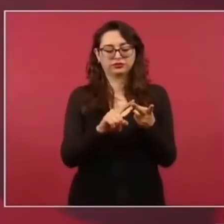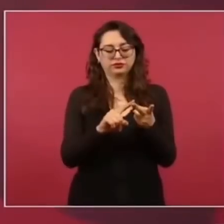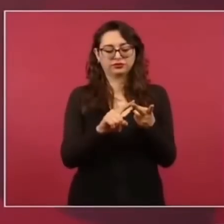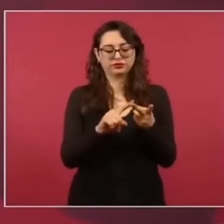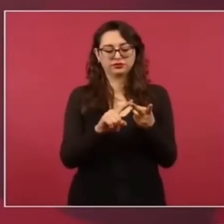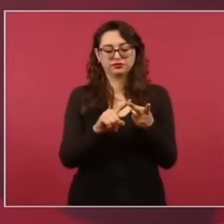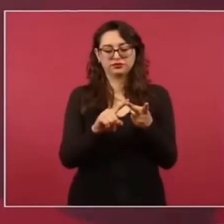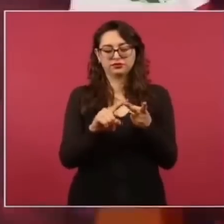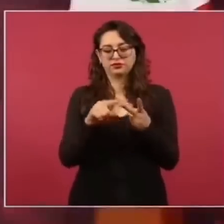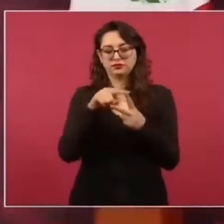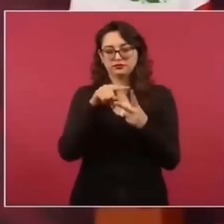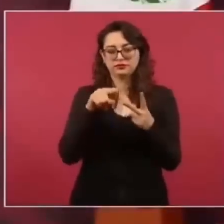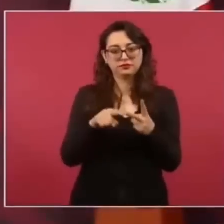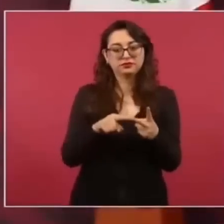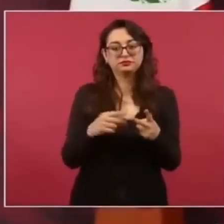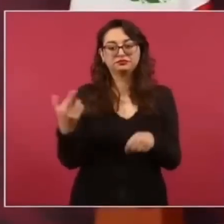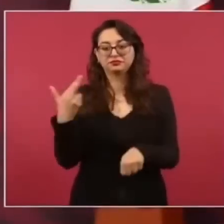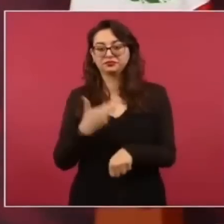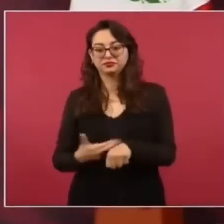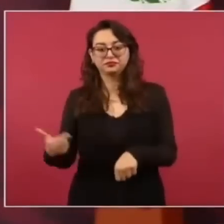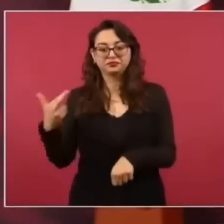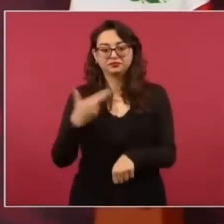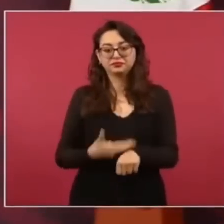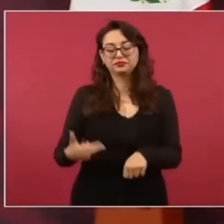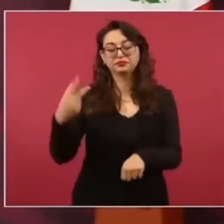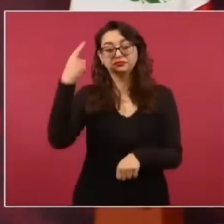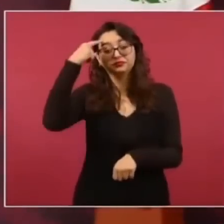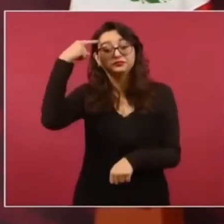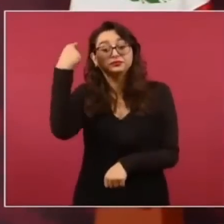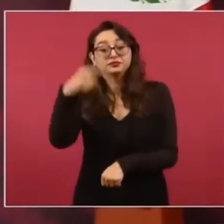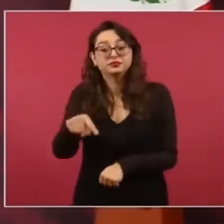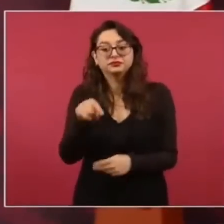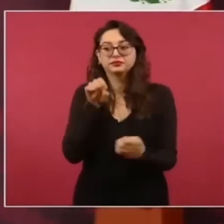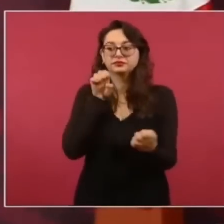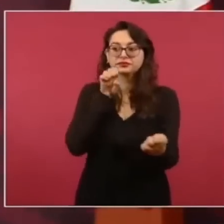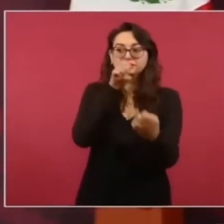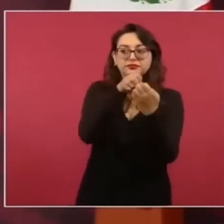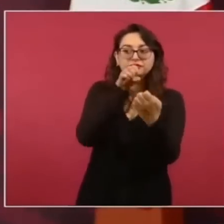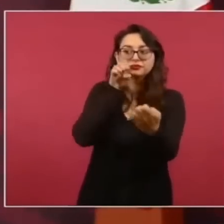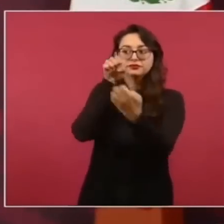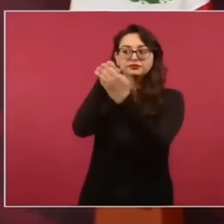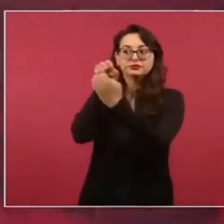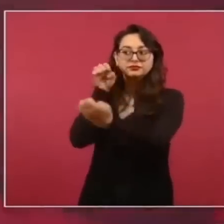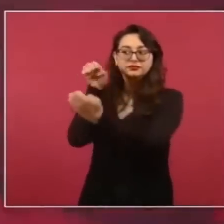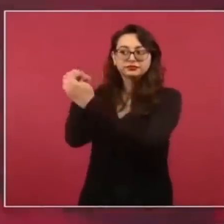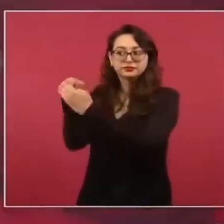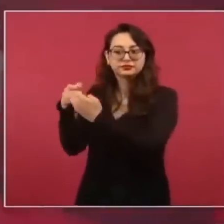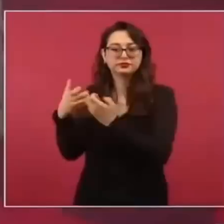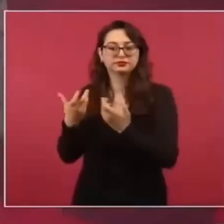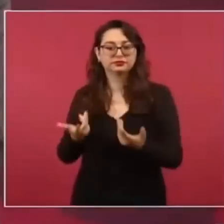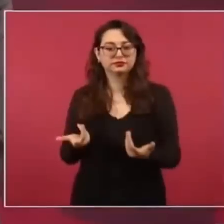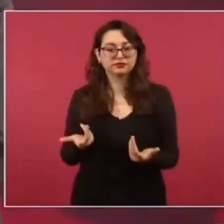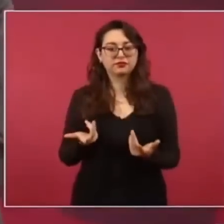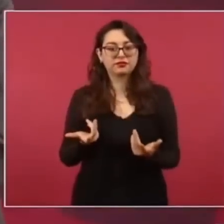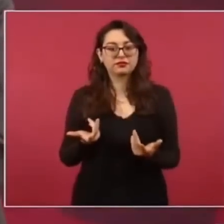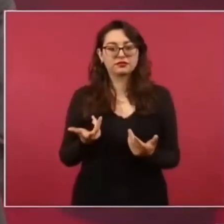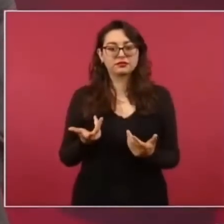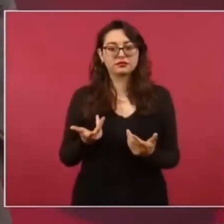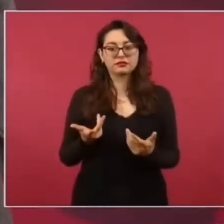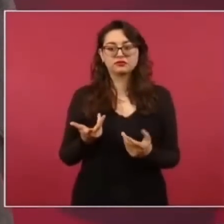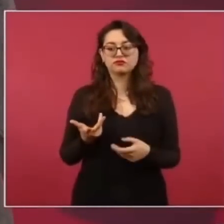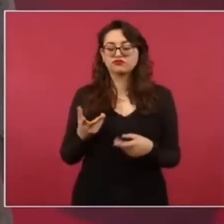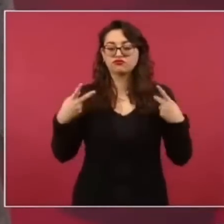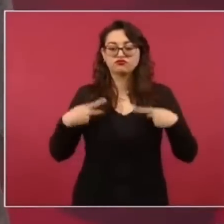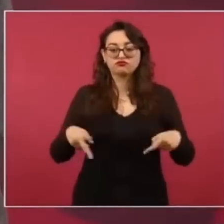que engañaban mucho, llamaban a no votar,